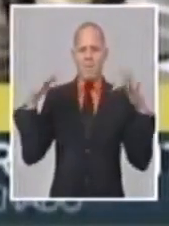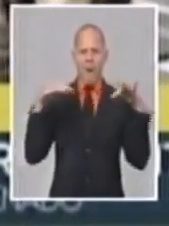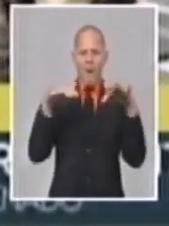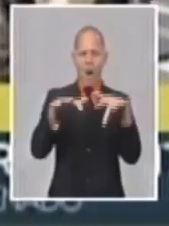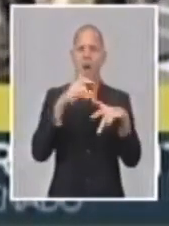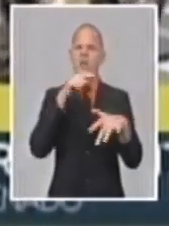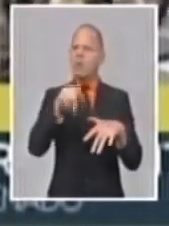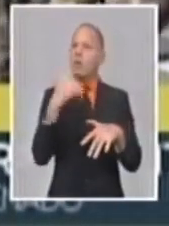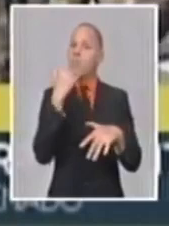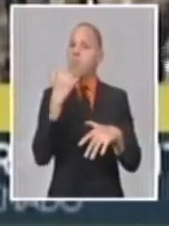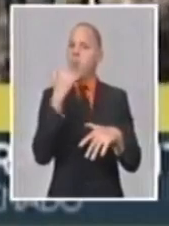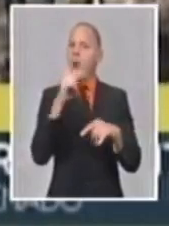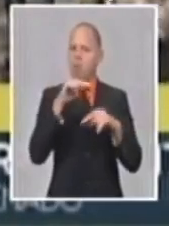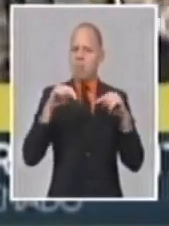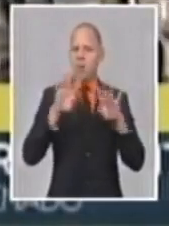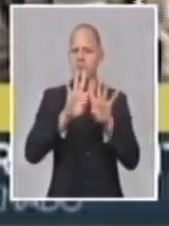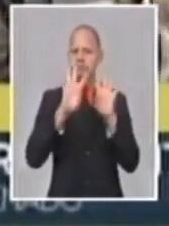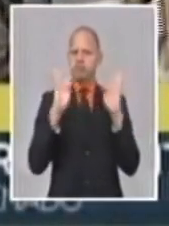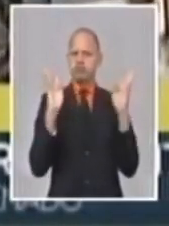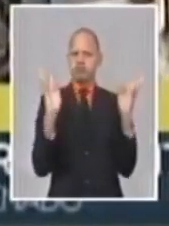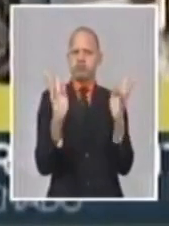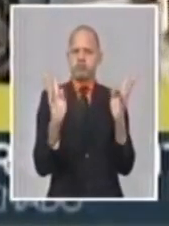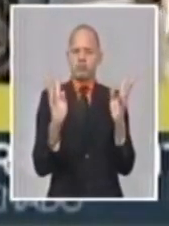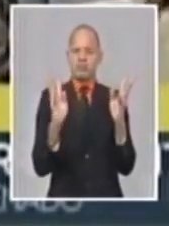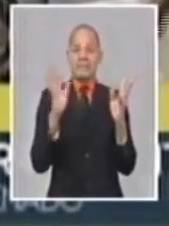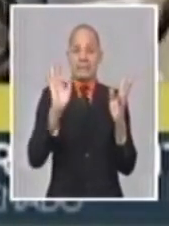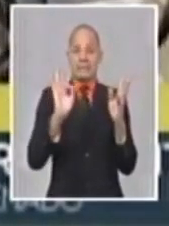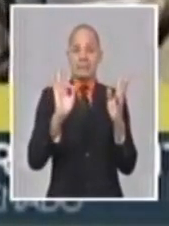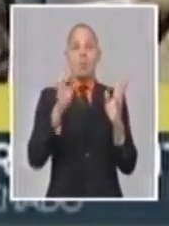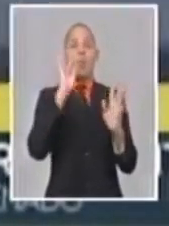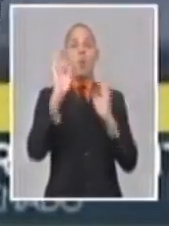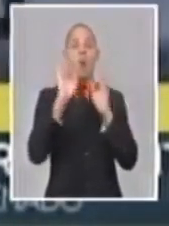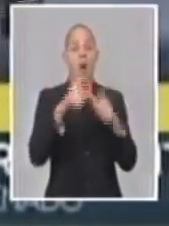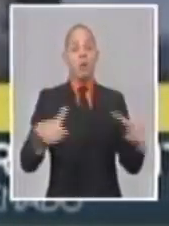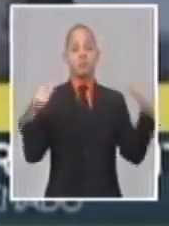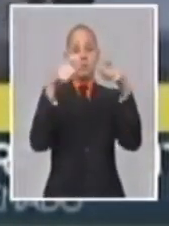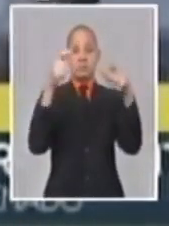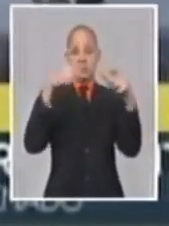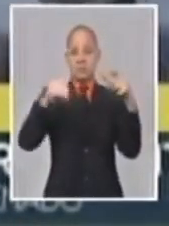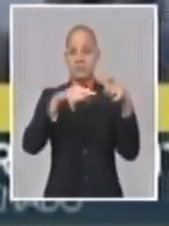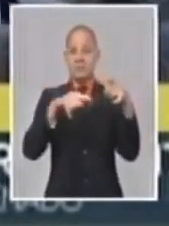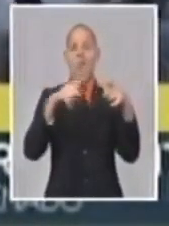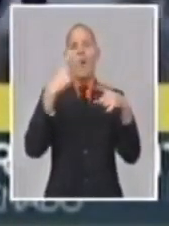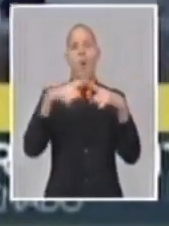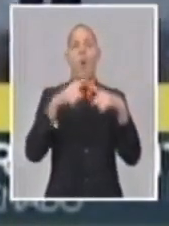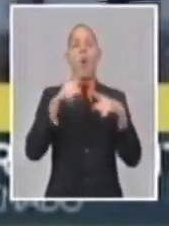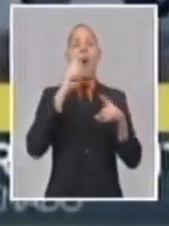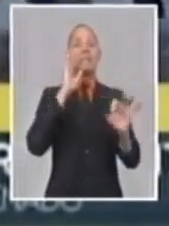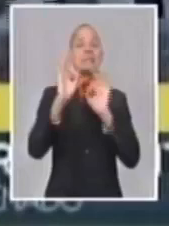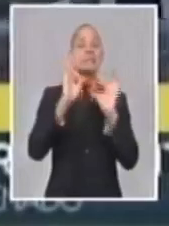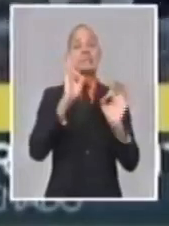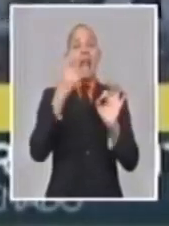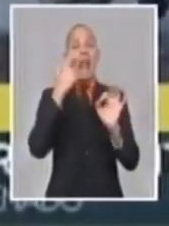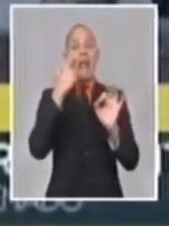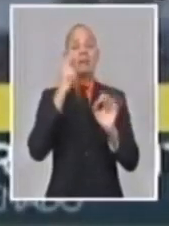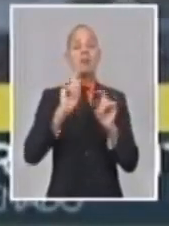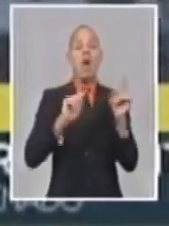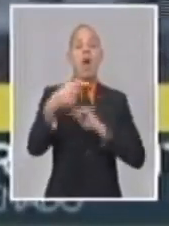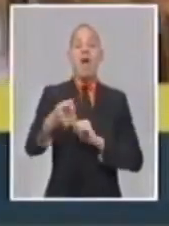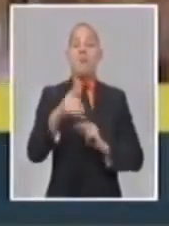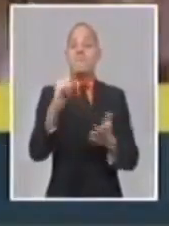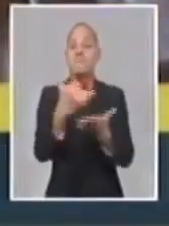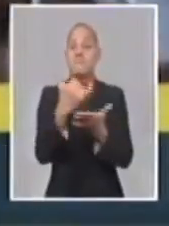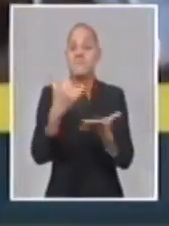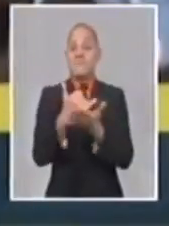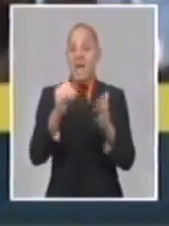de efectivos de la Guardia Nacional para resguardar no solamente el Capitolio, sino justamente al día en donde el